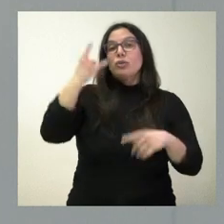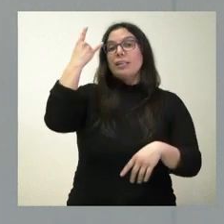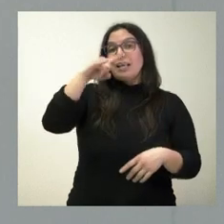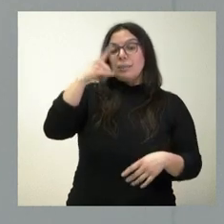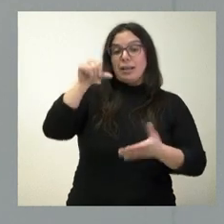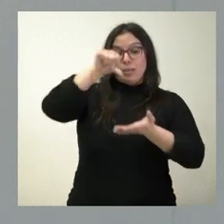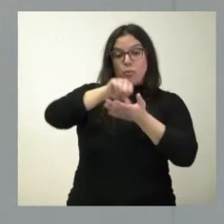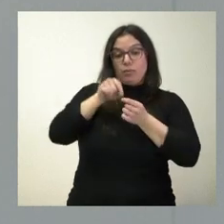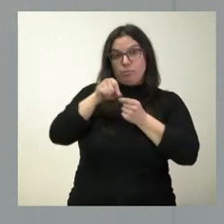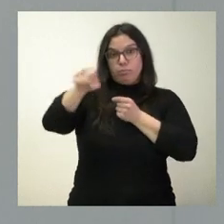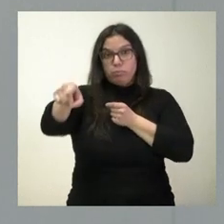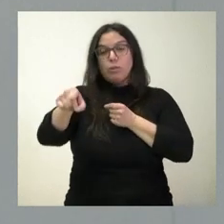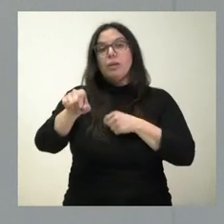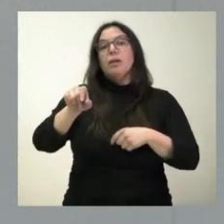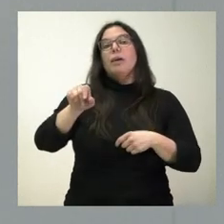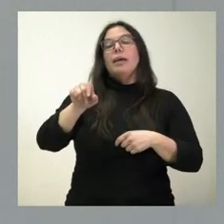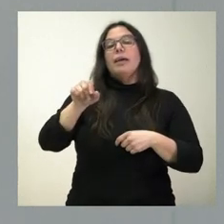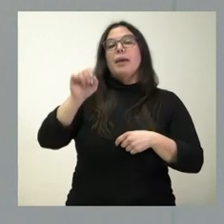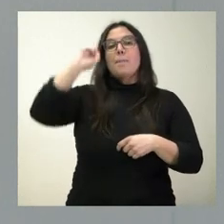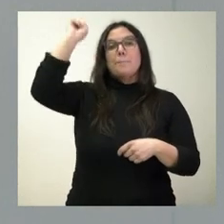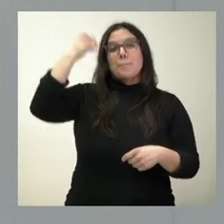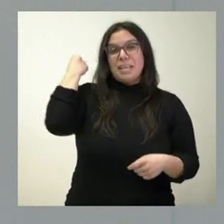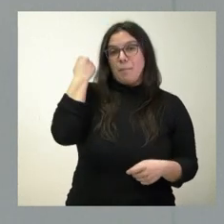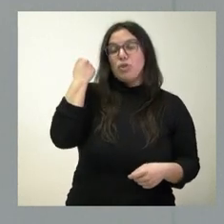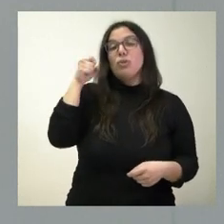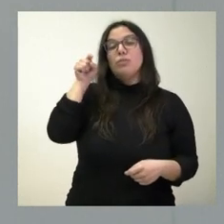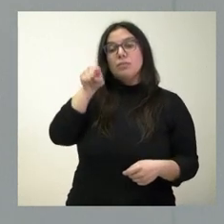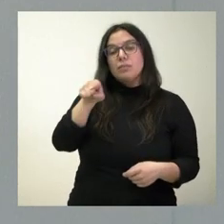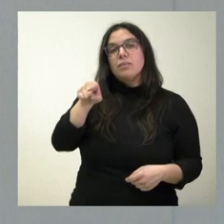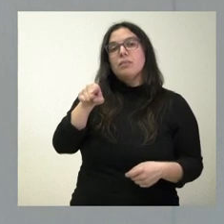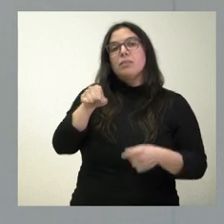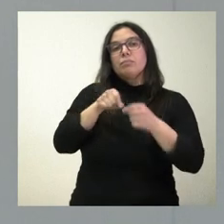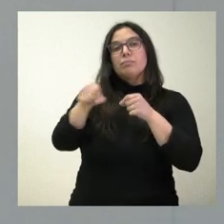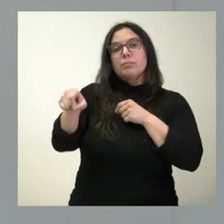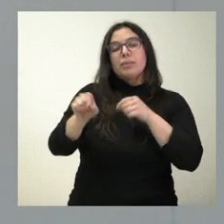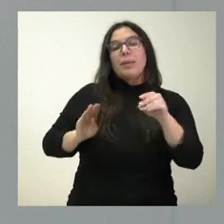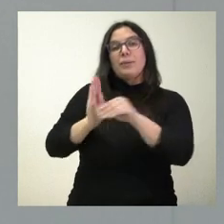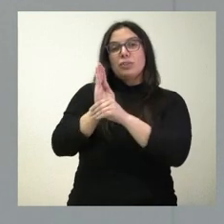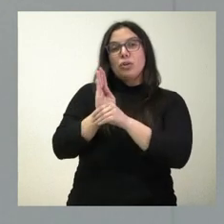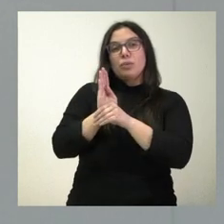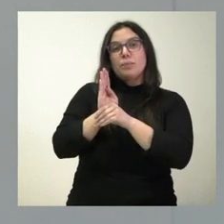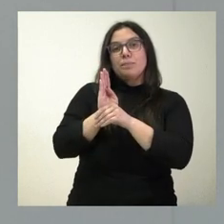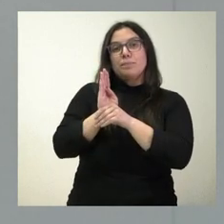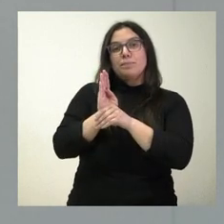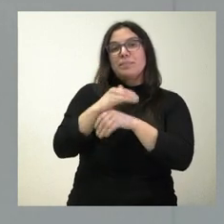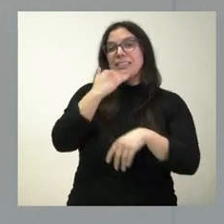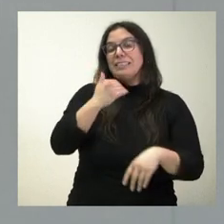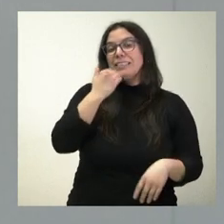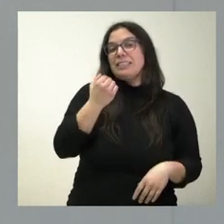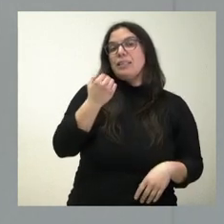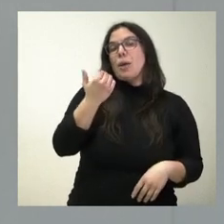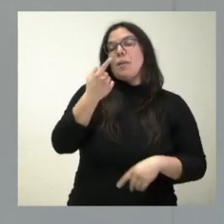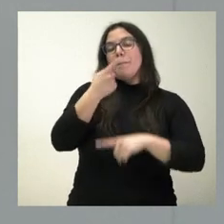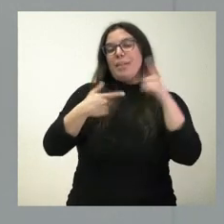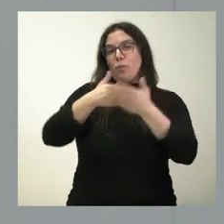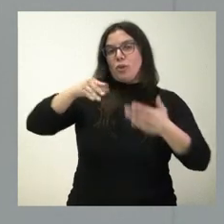salmantina con la localidad de Villamayor de Armunia, con una inversión cercana al medio millón de